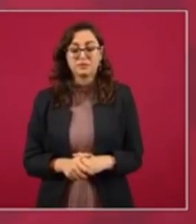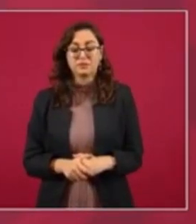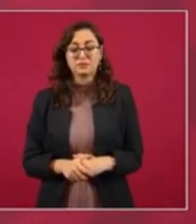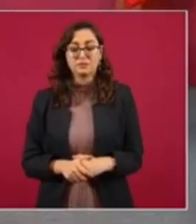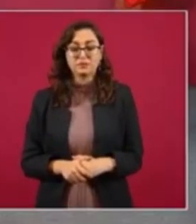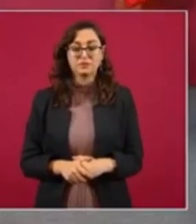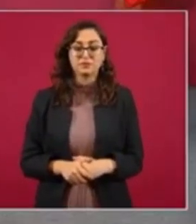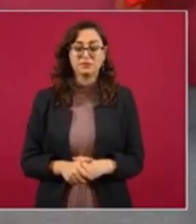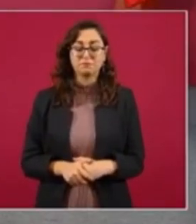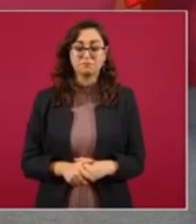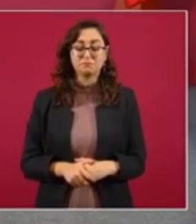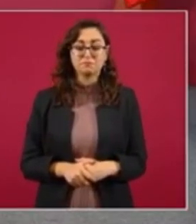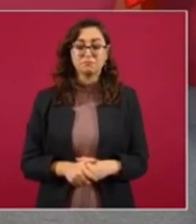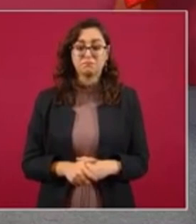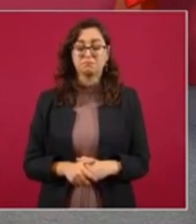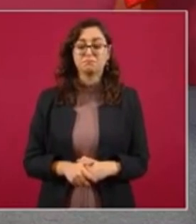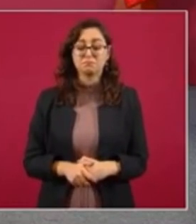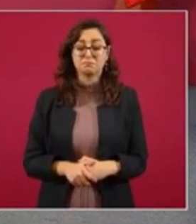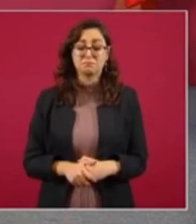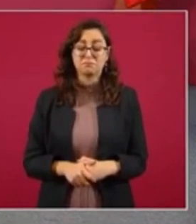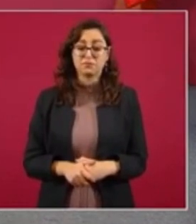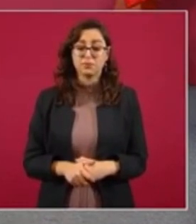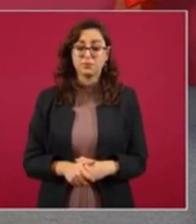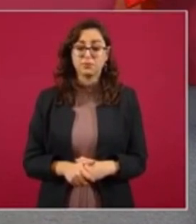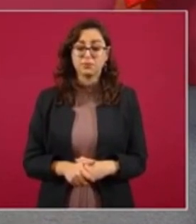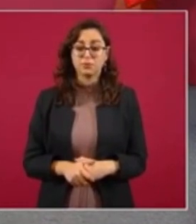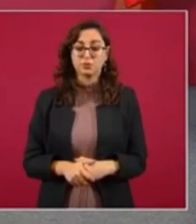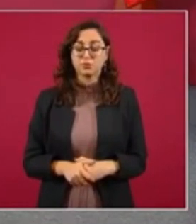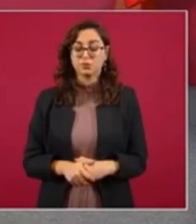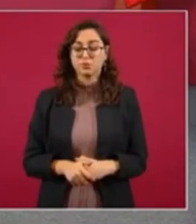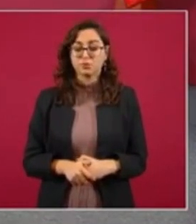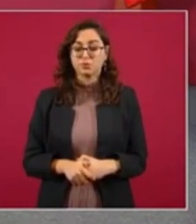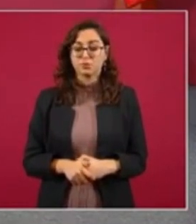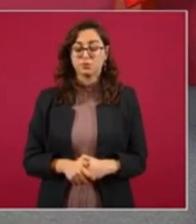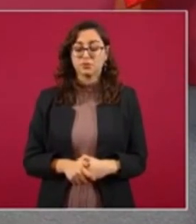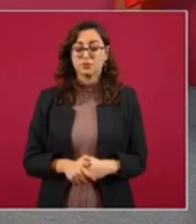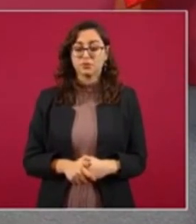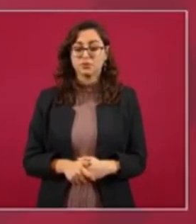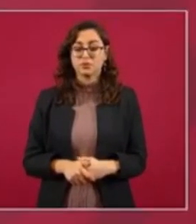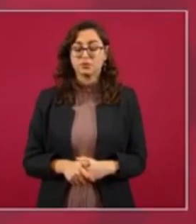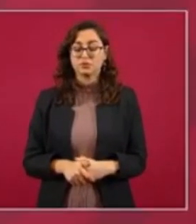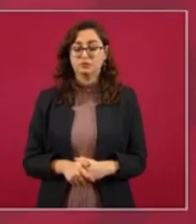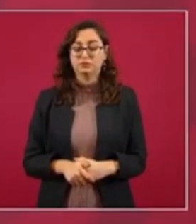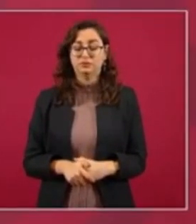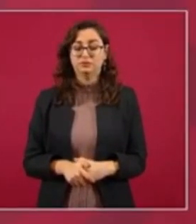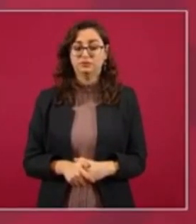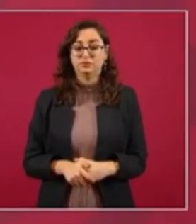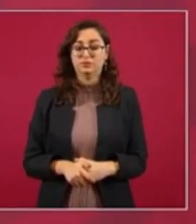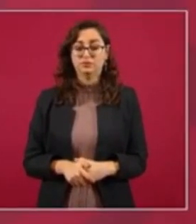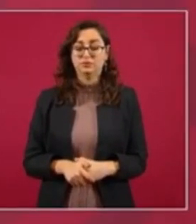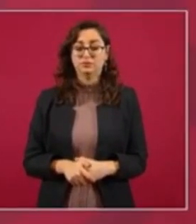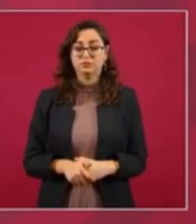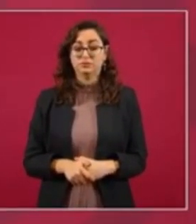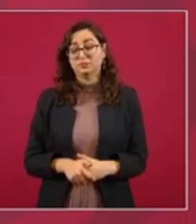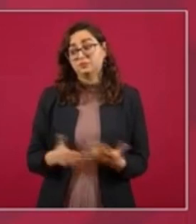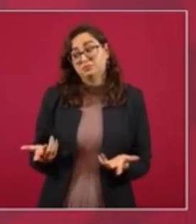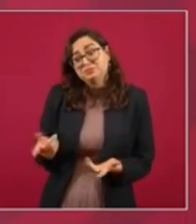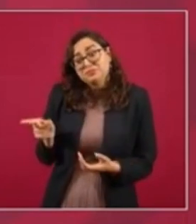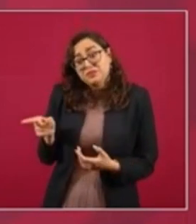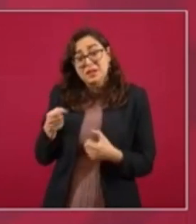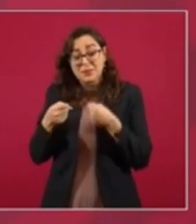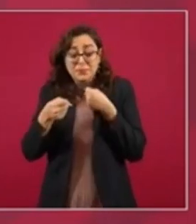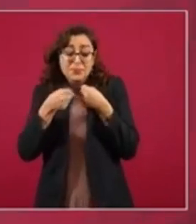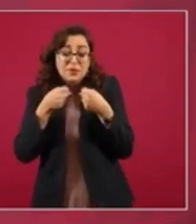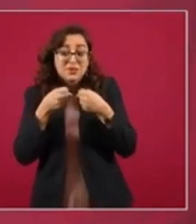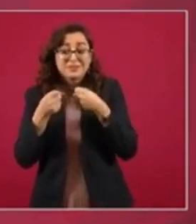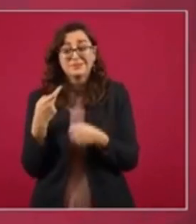tienen la deformación o el gusto de